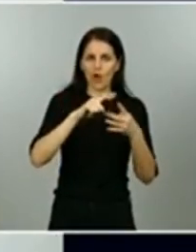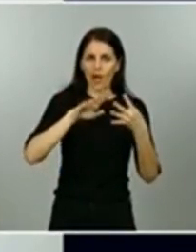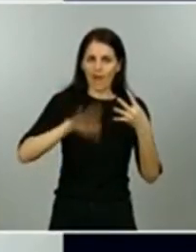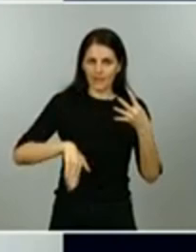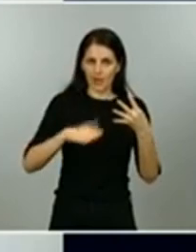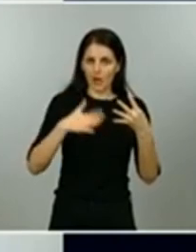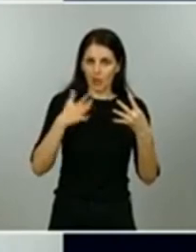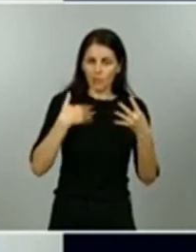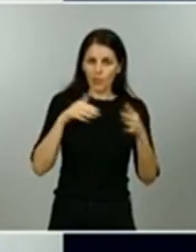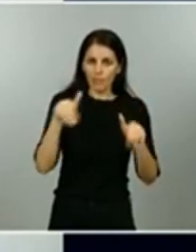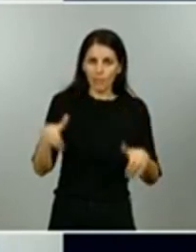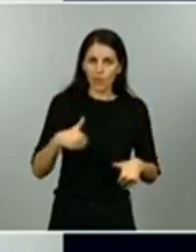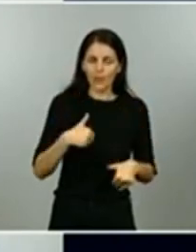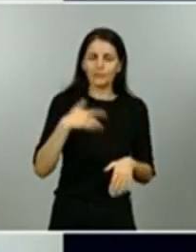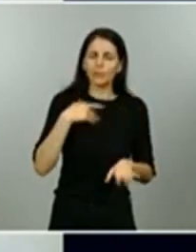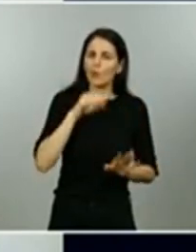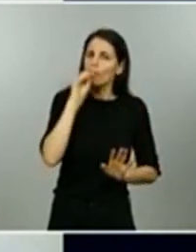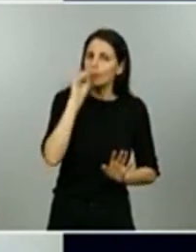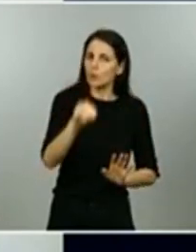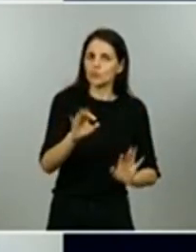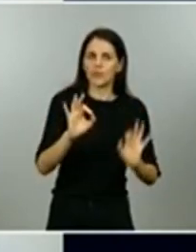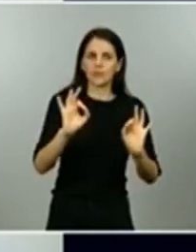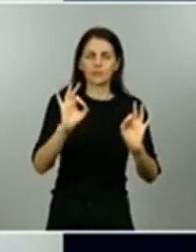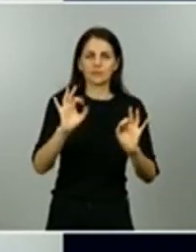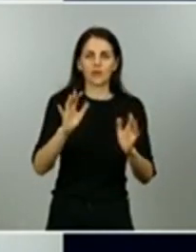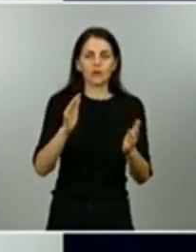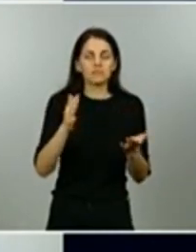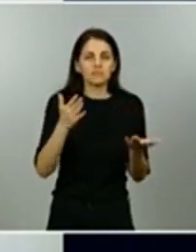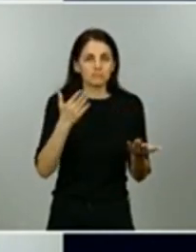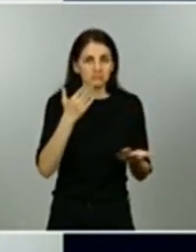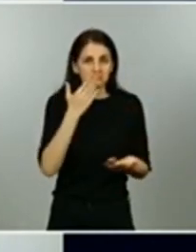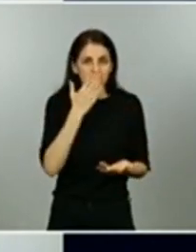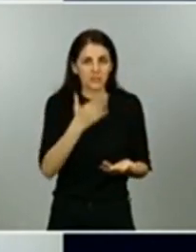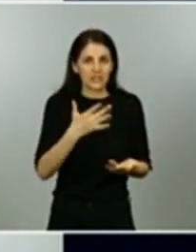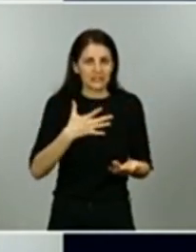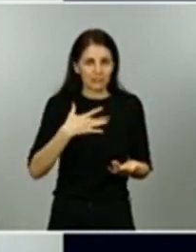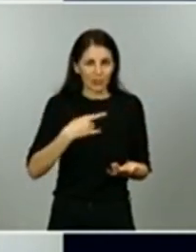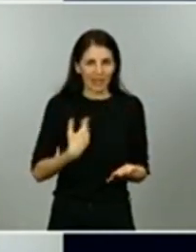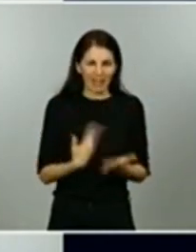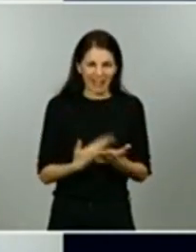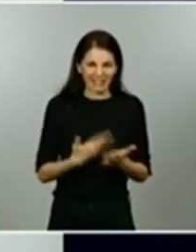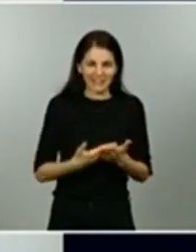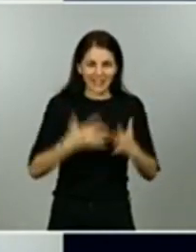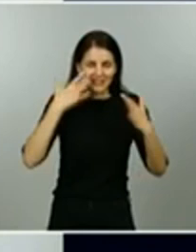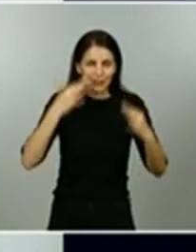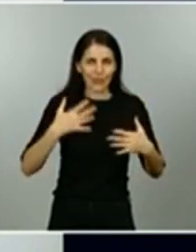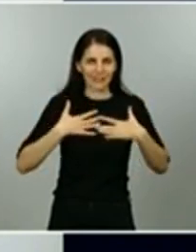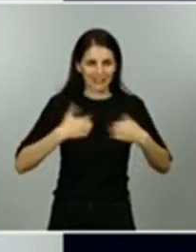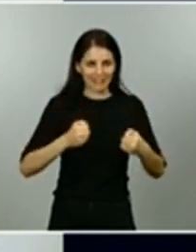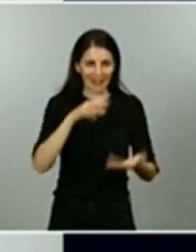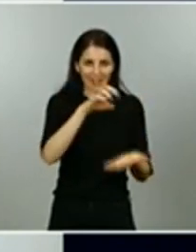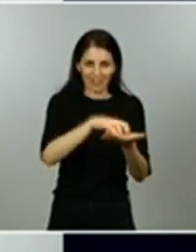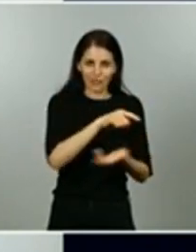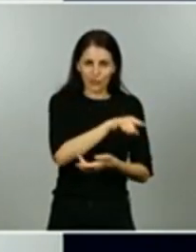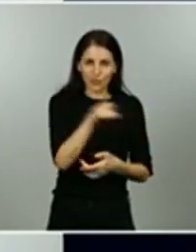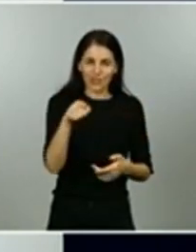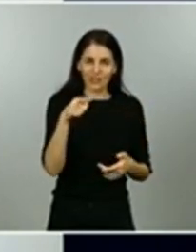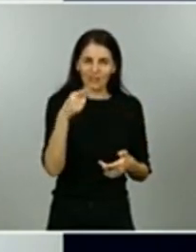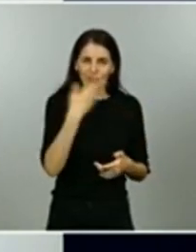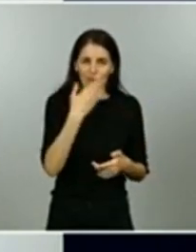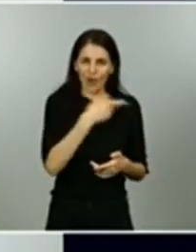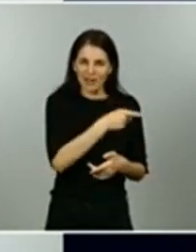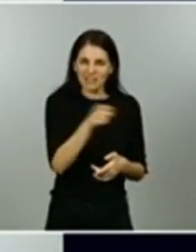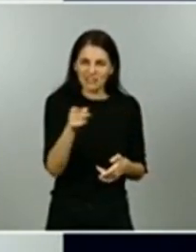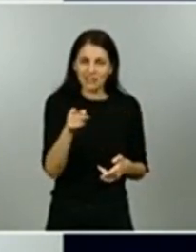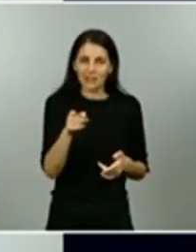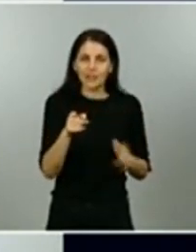ministro Illa es si se puede garantizar completamente la seguridad sanitaria en los centros y si hay alguna previsión de hacer test